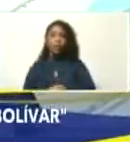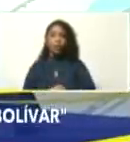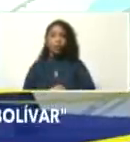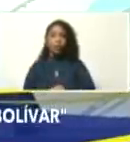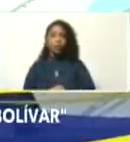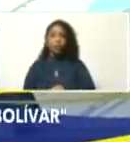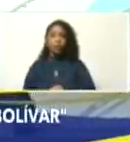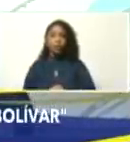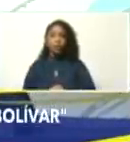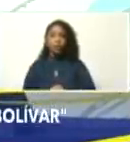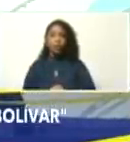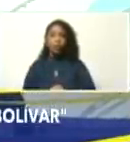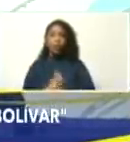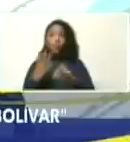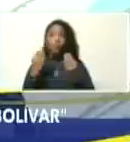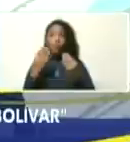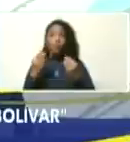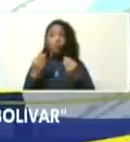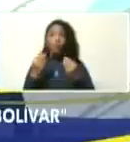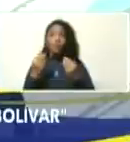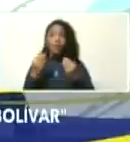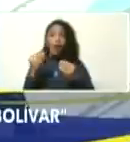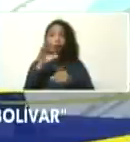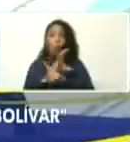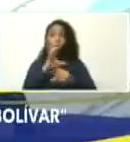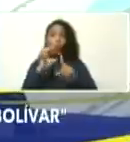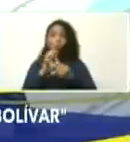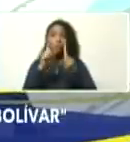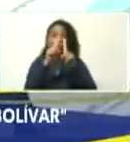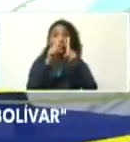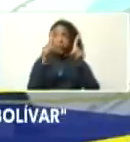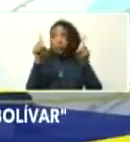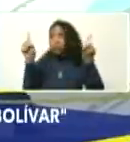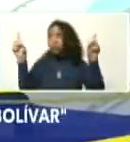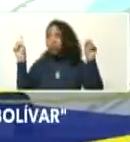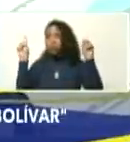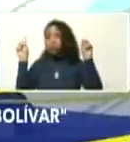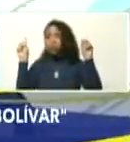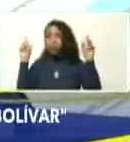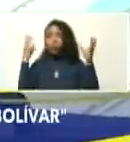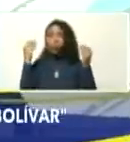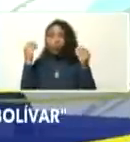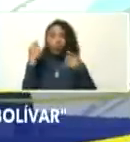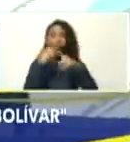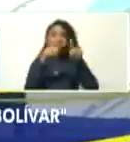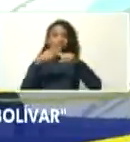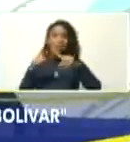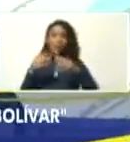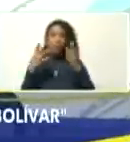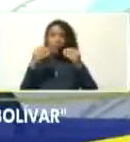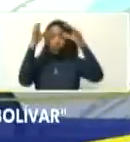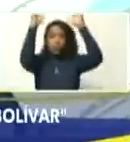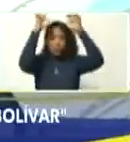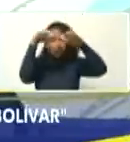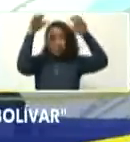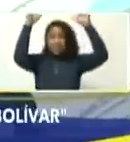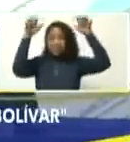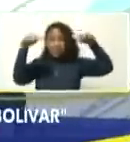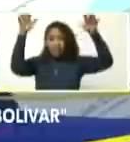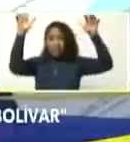confluencia de fenómenos atmosféricos y vamos a tener abundante lluvia